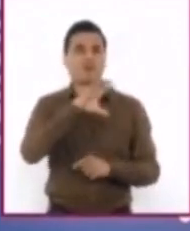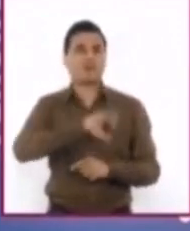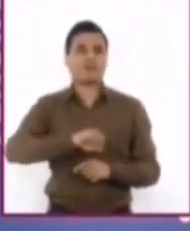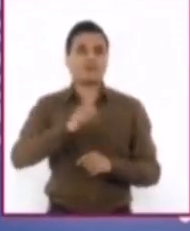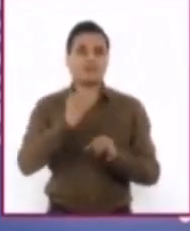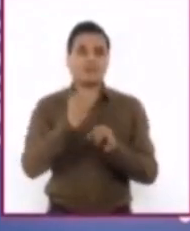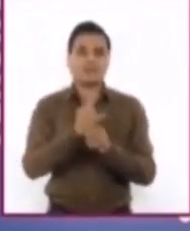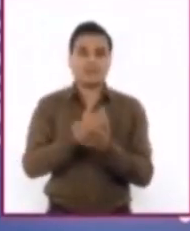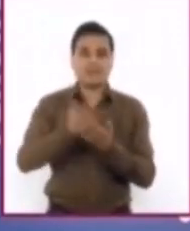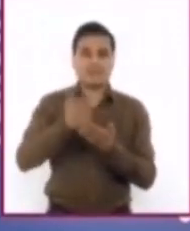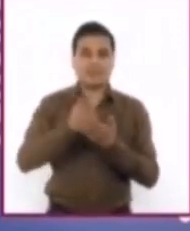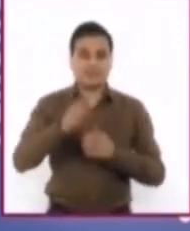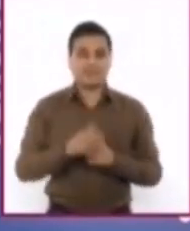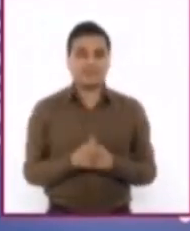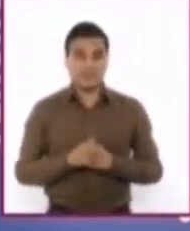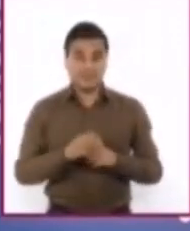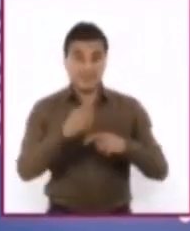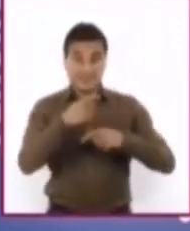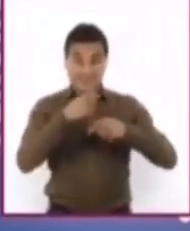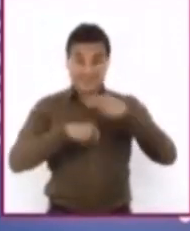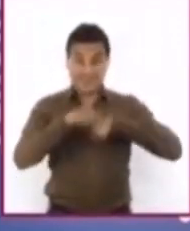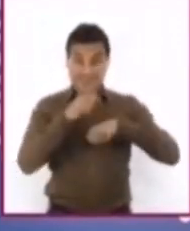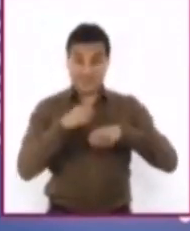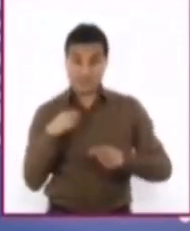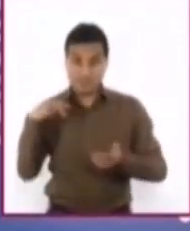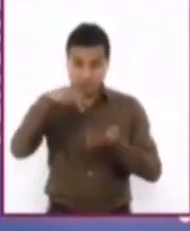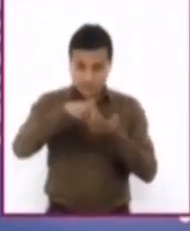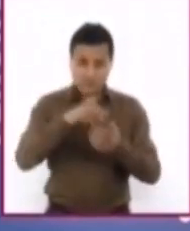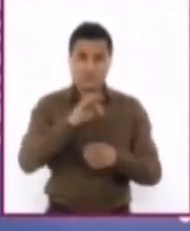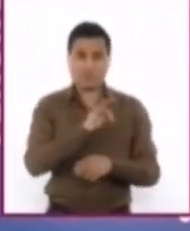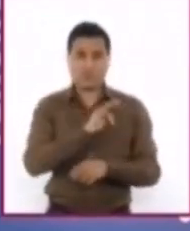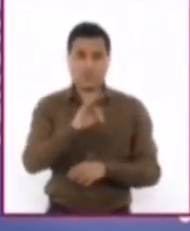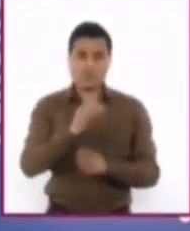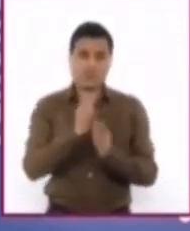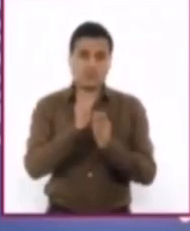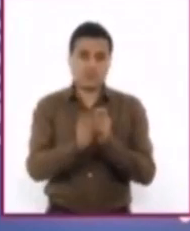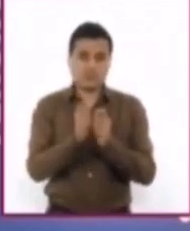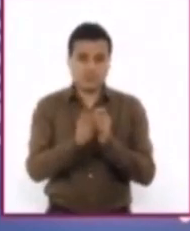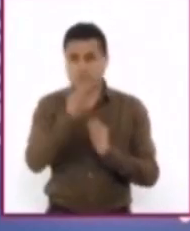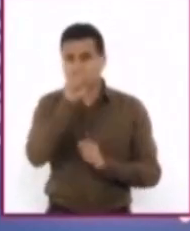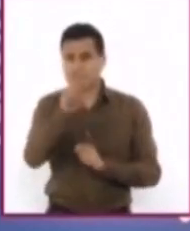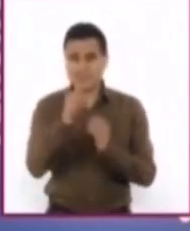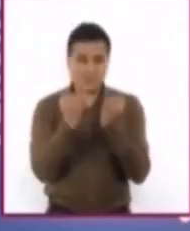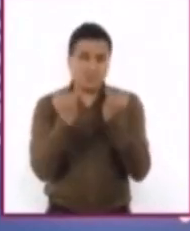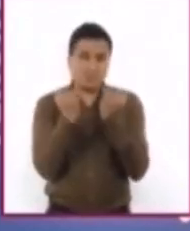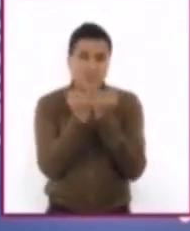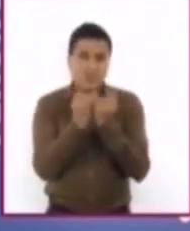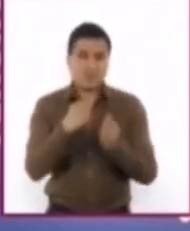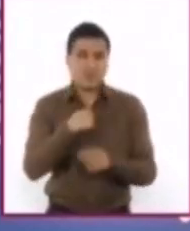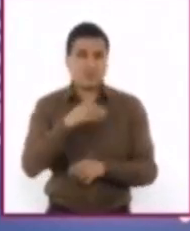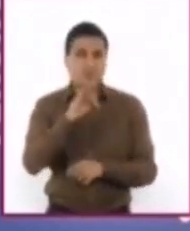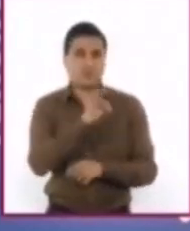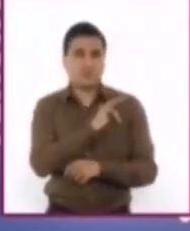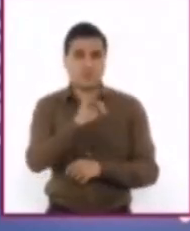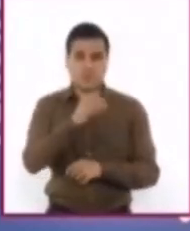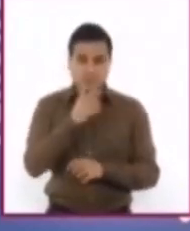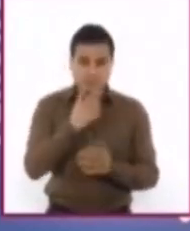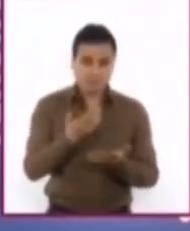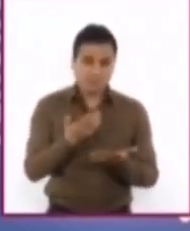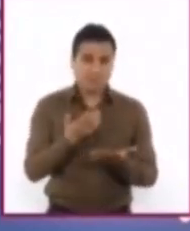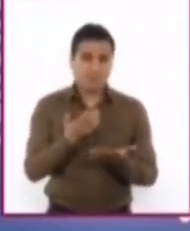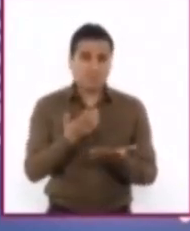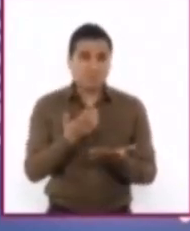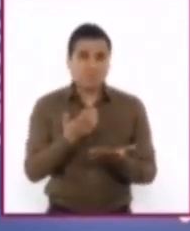de estar presentes en una tienda y se pueda pagar en efectivo, no impide que los gastos digitales retrocedan